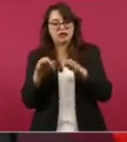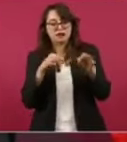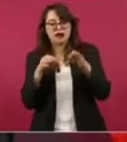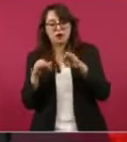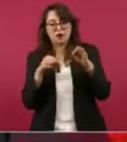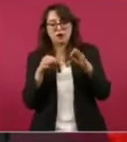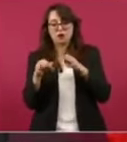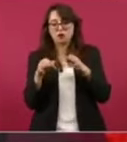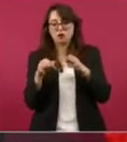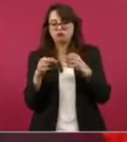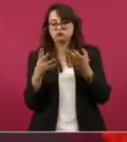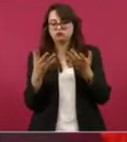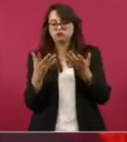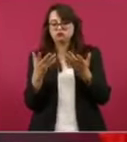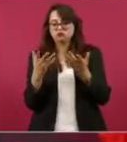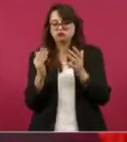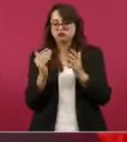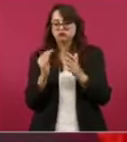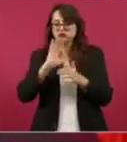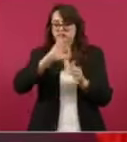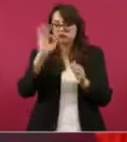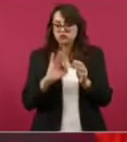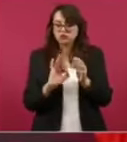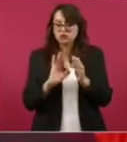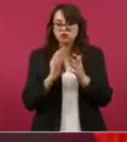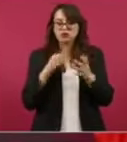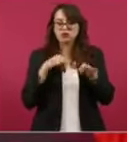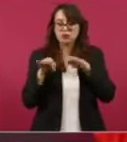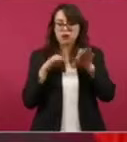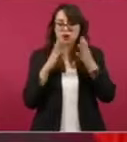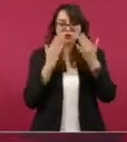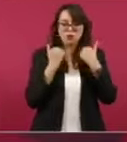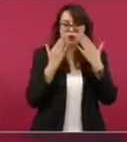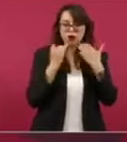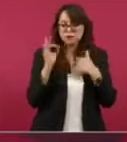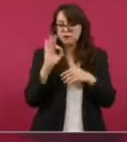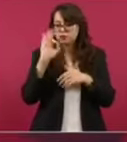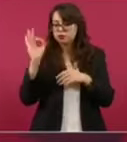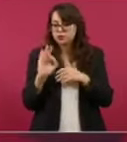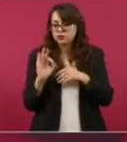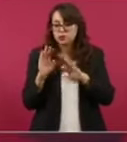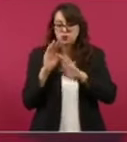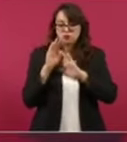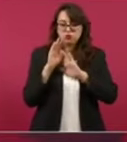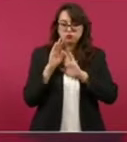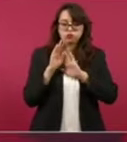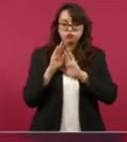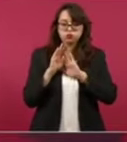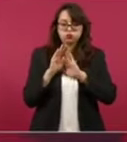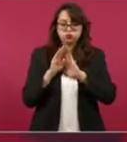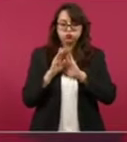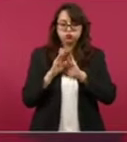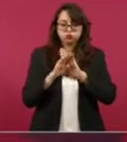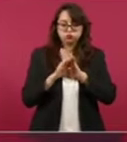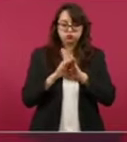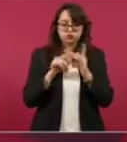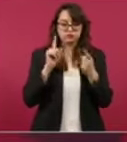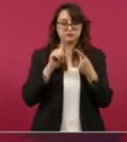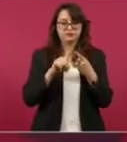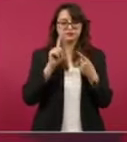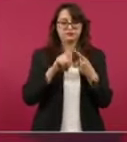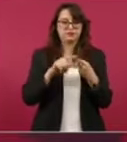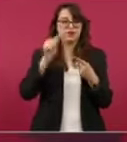con las tasas de desempleo más bajas, país de Asia,